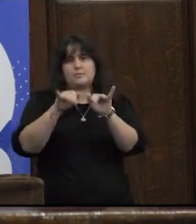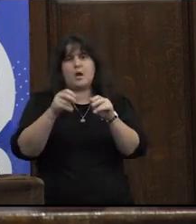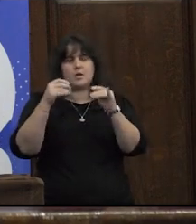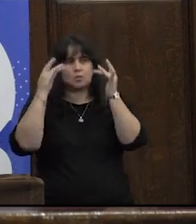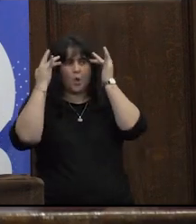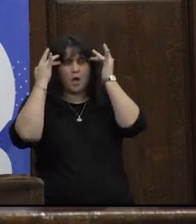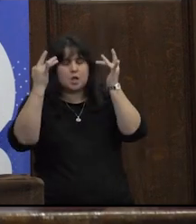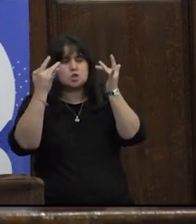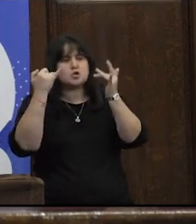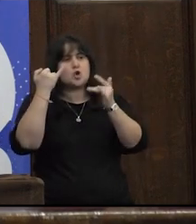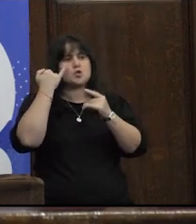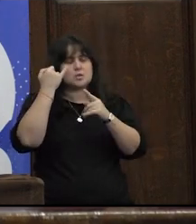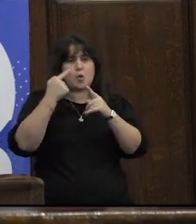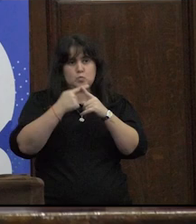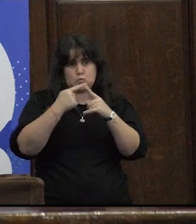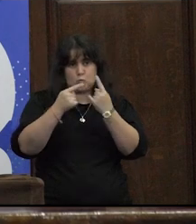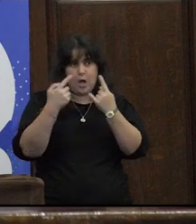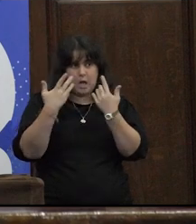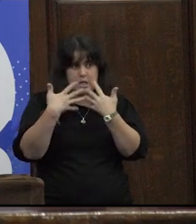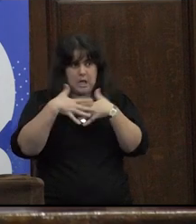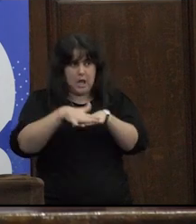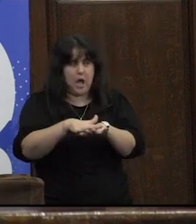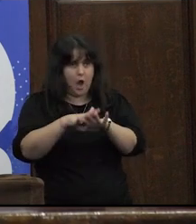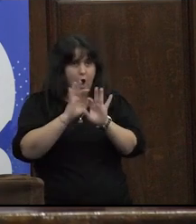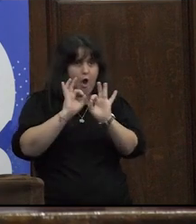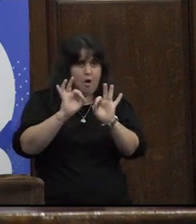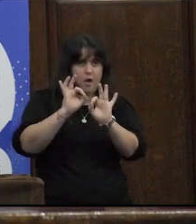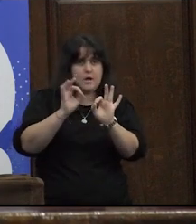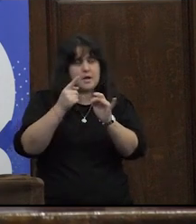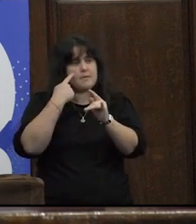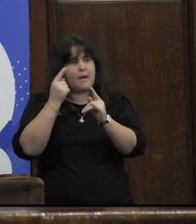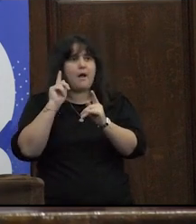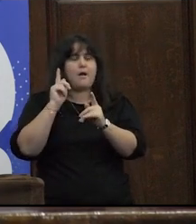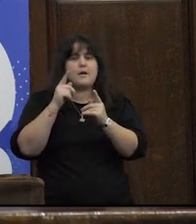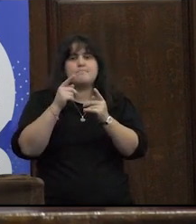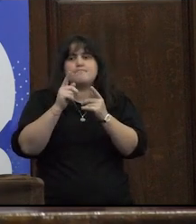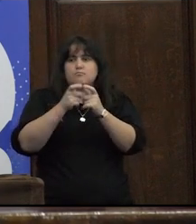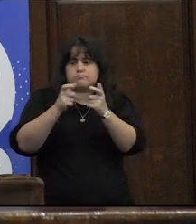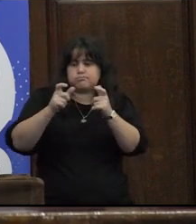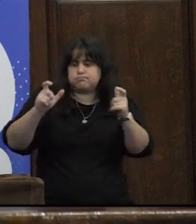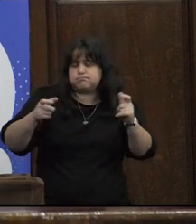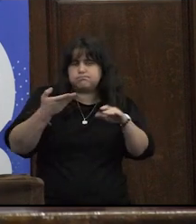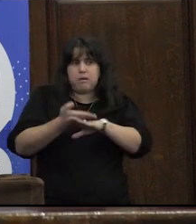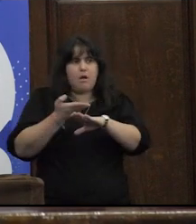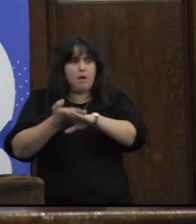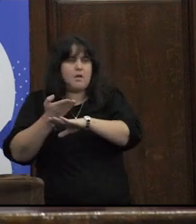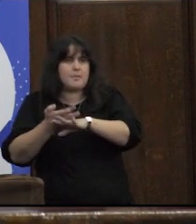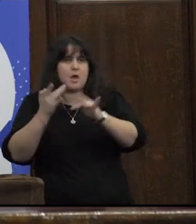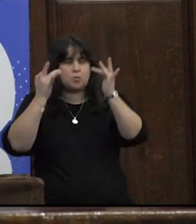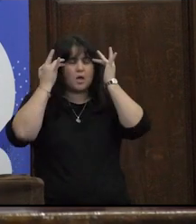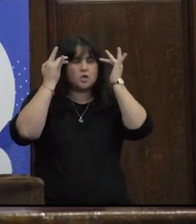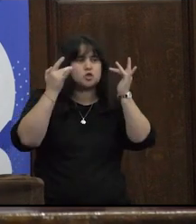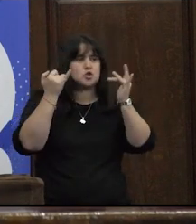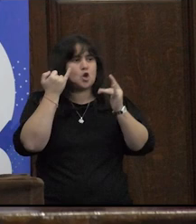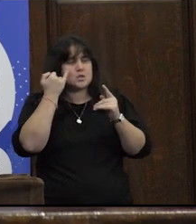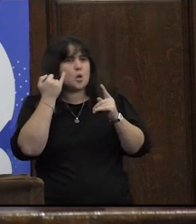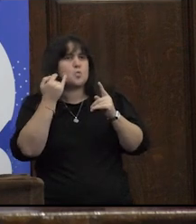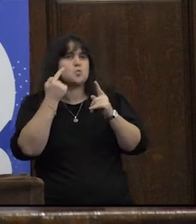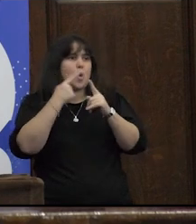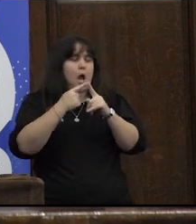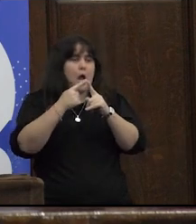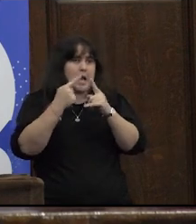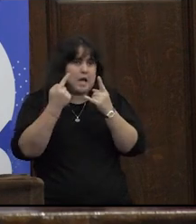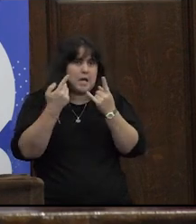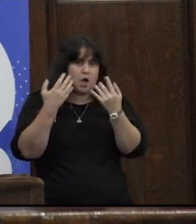educación sexual integral y cada vez aparece más la demanda porque la educación sexual